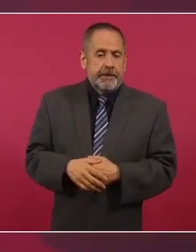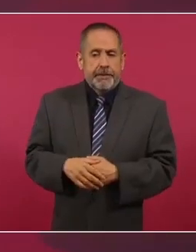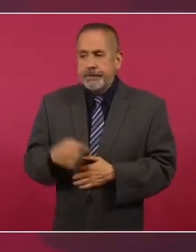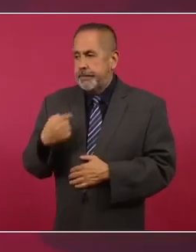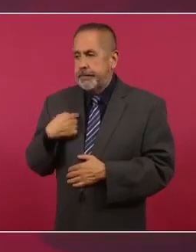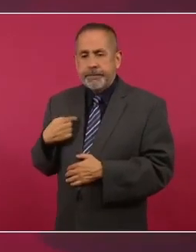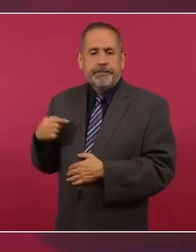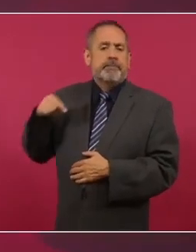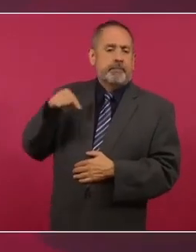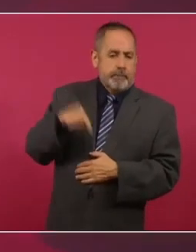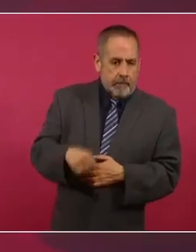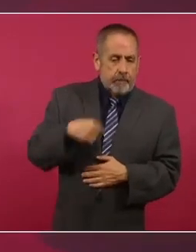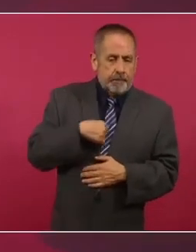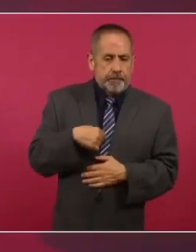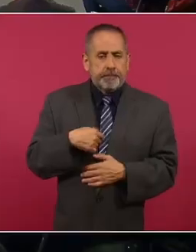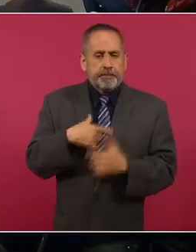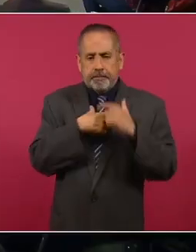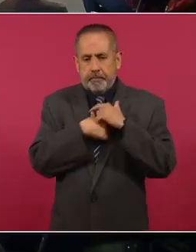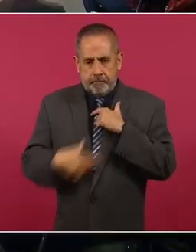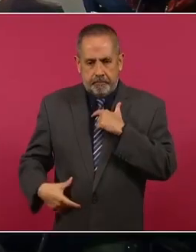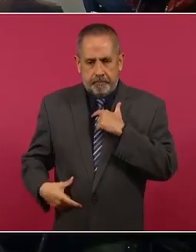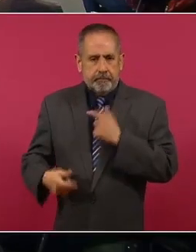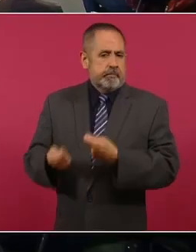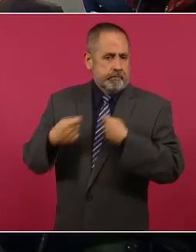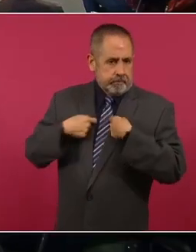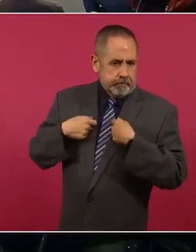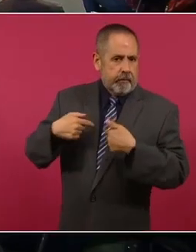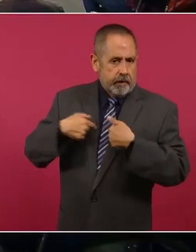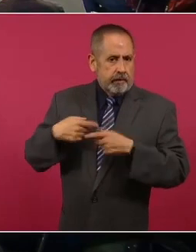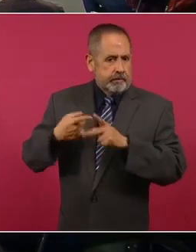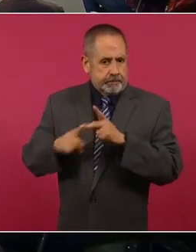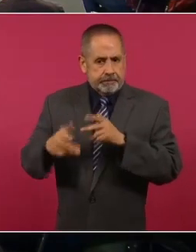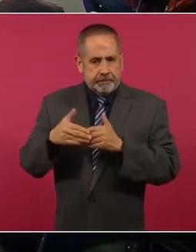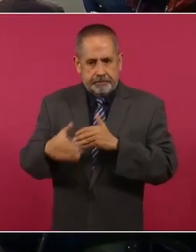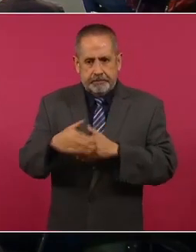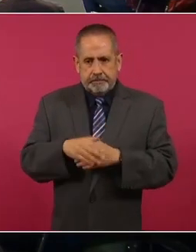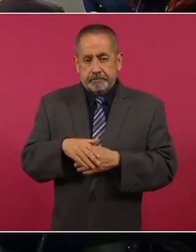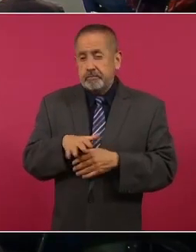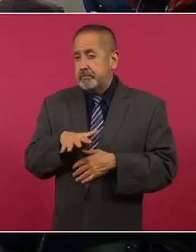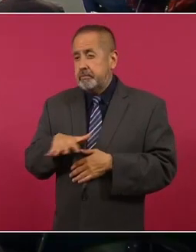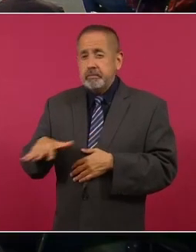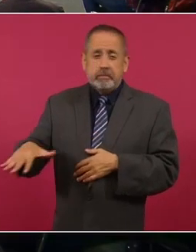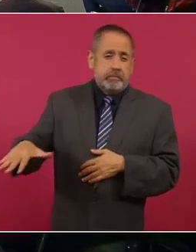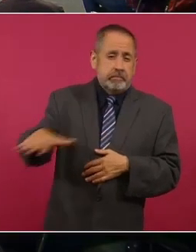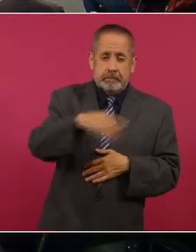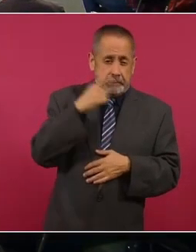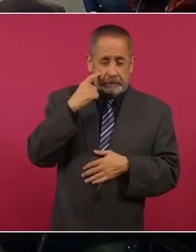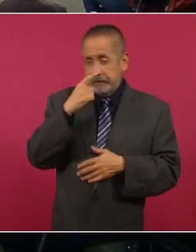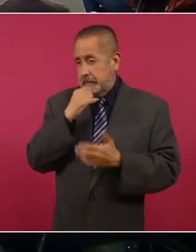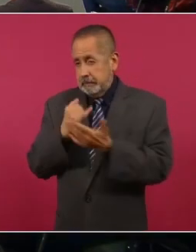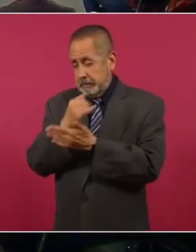a la presidencia por un movimiento democrático,